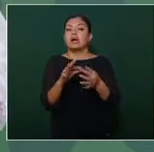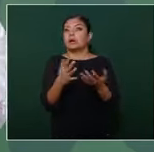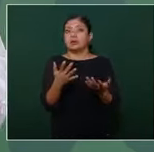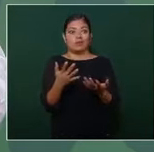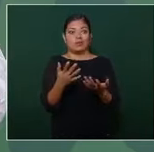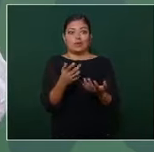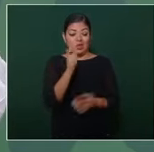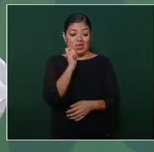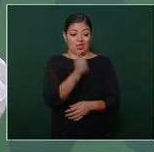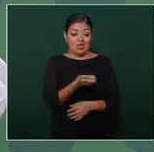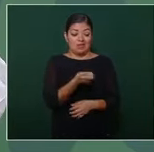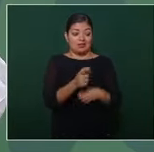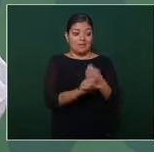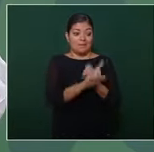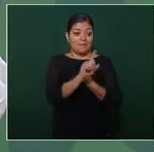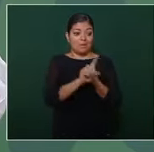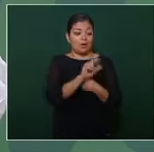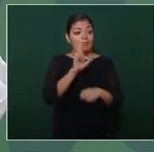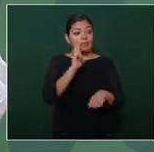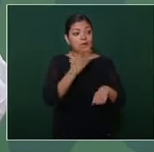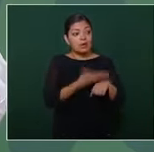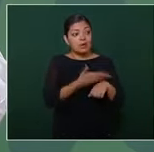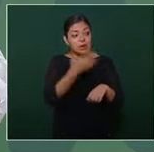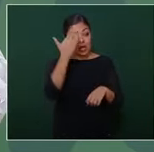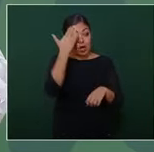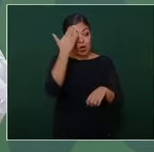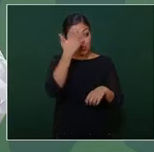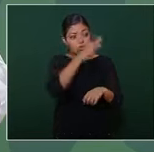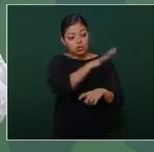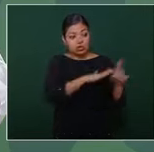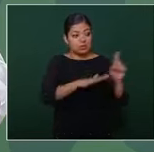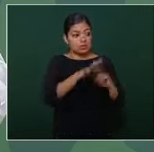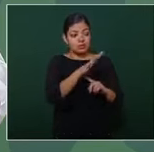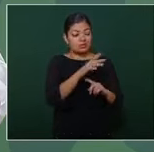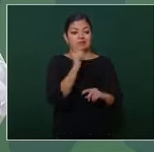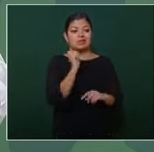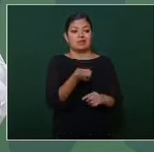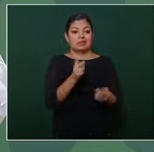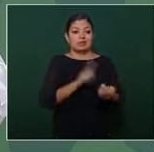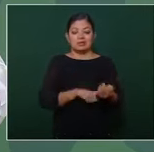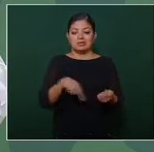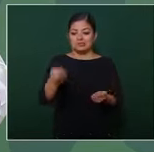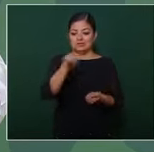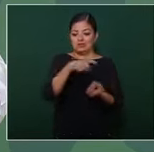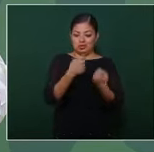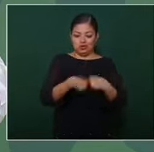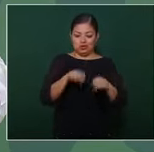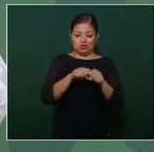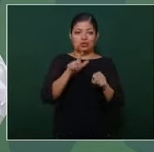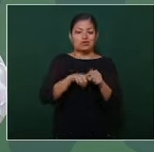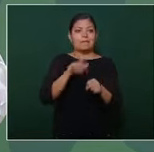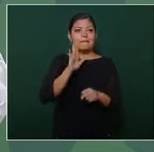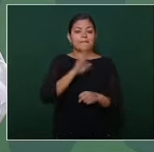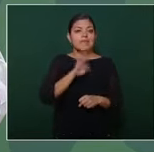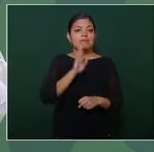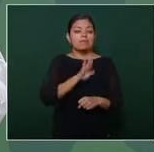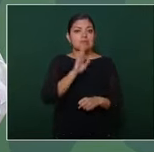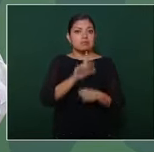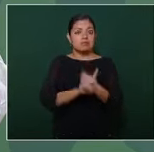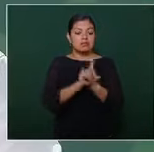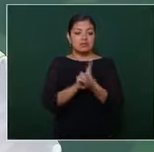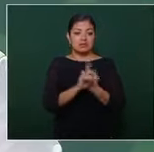problema de actuación de la autoridad este es un problema que evidencia una descomposición social brutal y